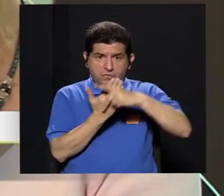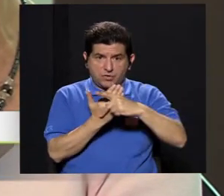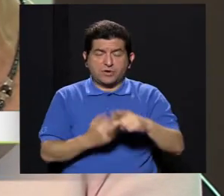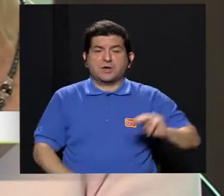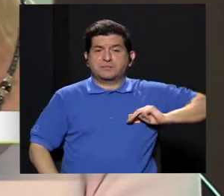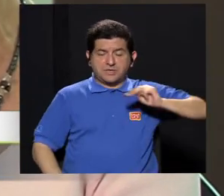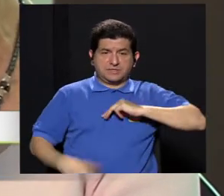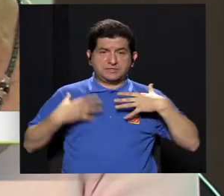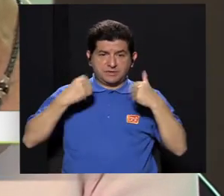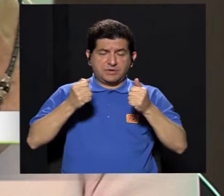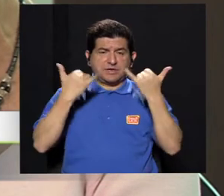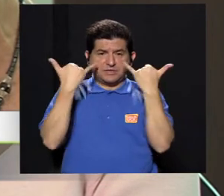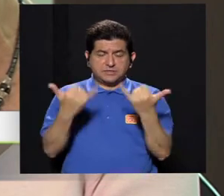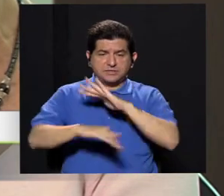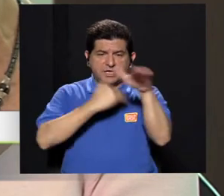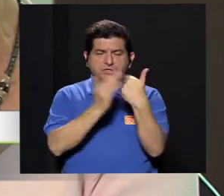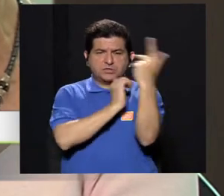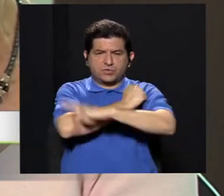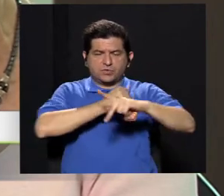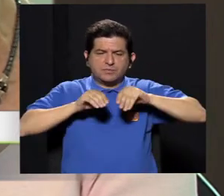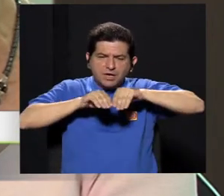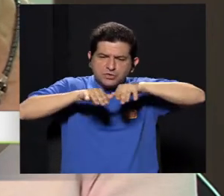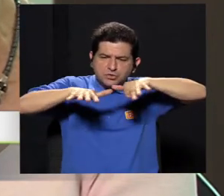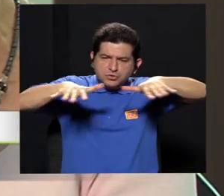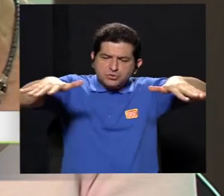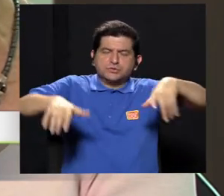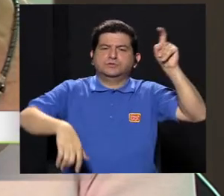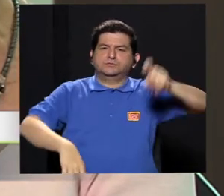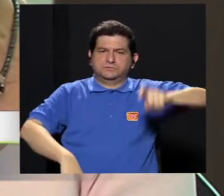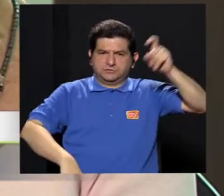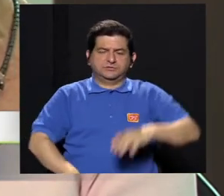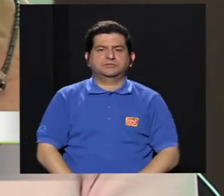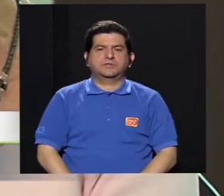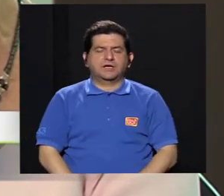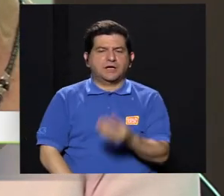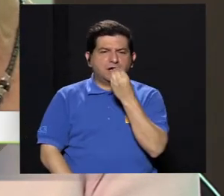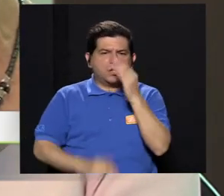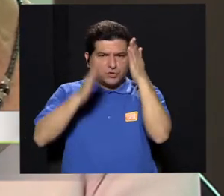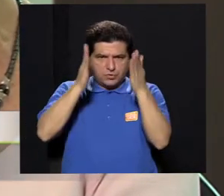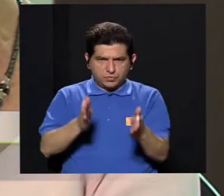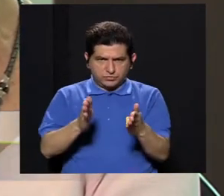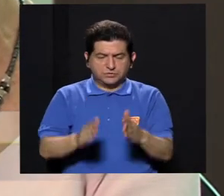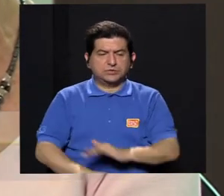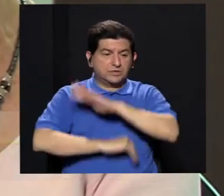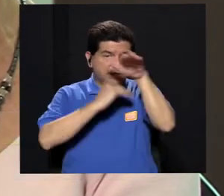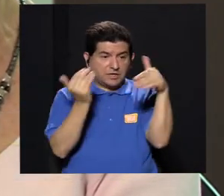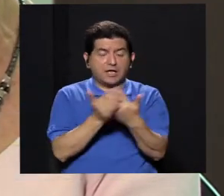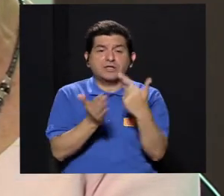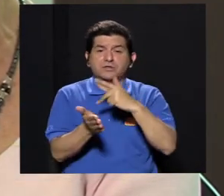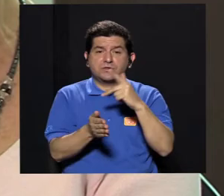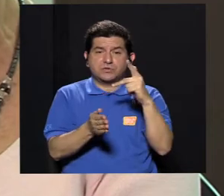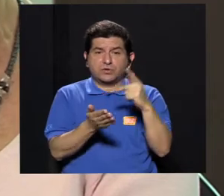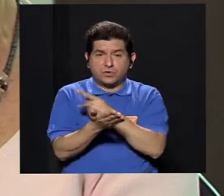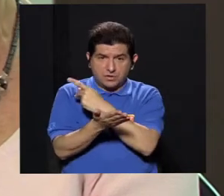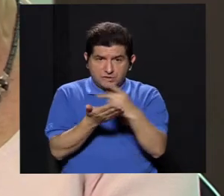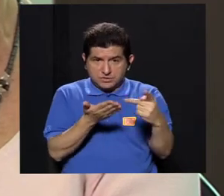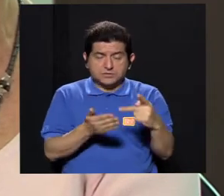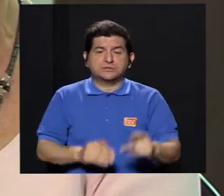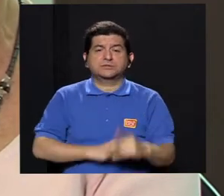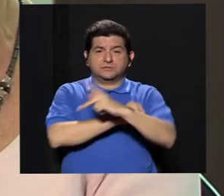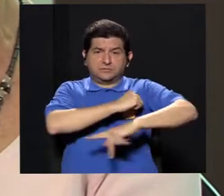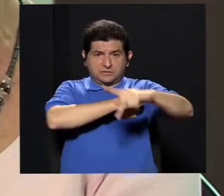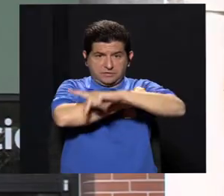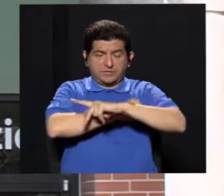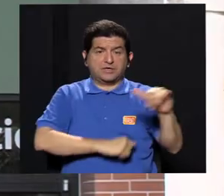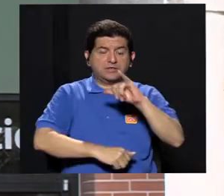Ministerio de Salud ya los programas de nutrición se habían extendido por todo el país, entonces se necesitaban nutricionistas en